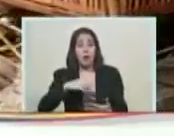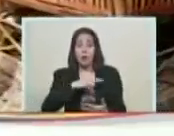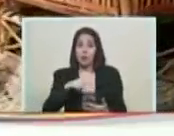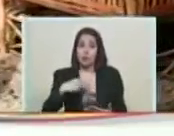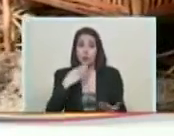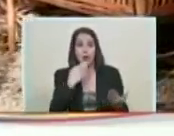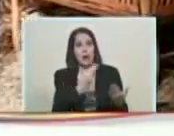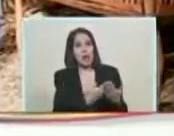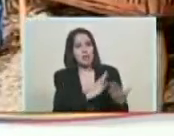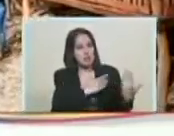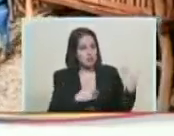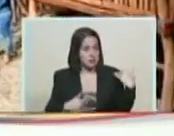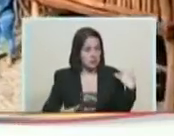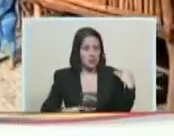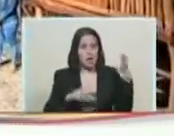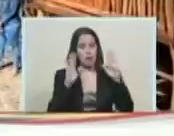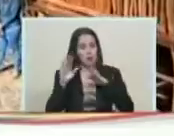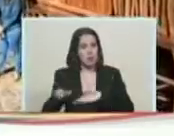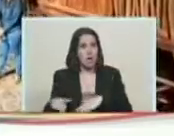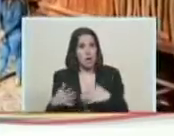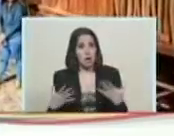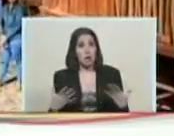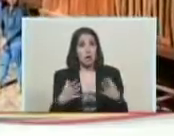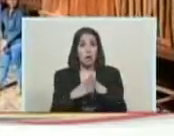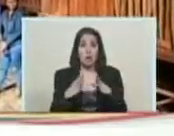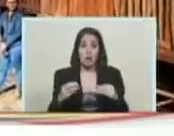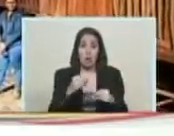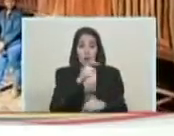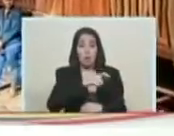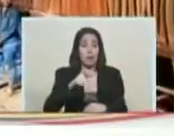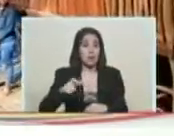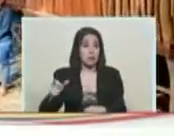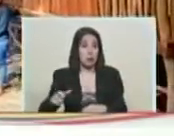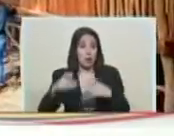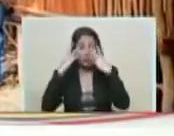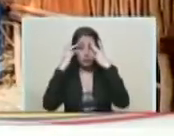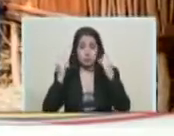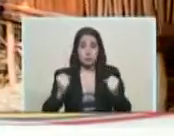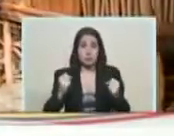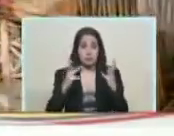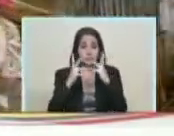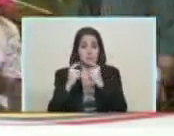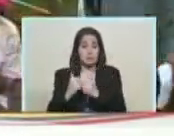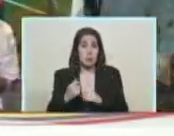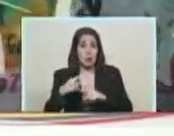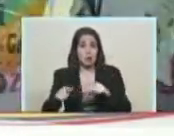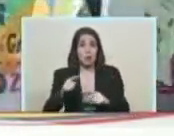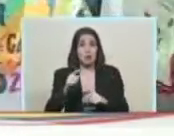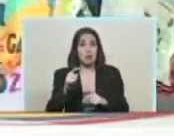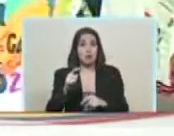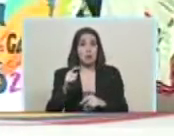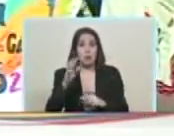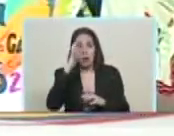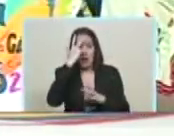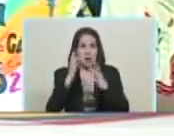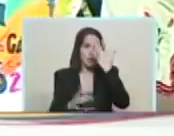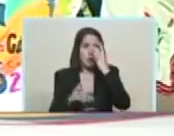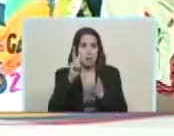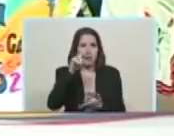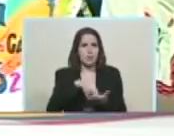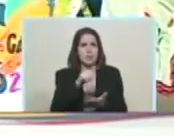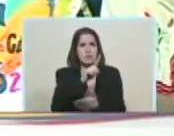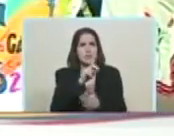el apoyo con recursos, el apoyo con talento humano a todo el plan de Carnaval de 2018. Adelante,